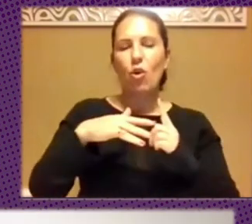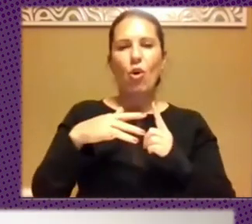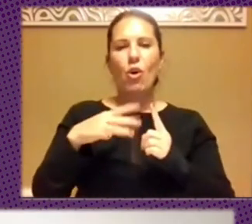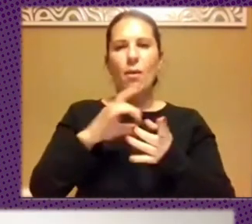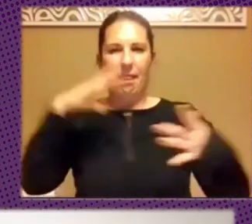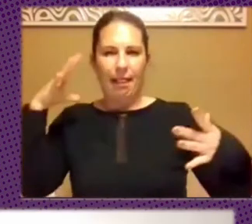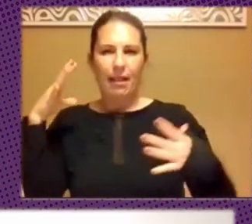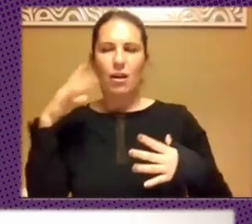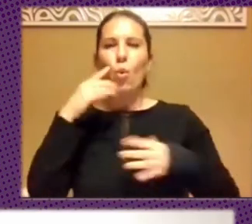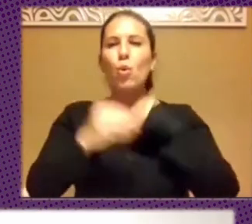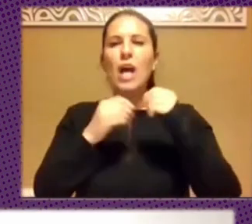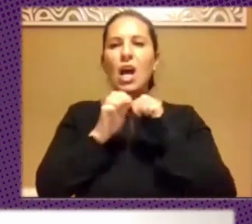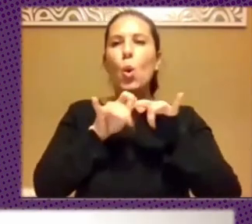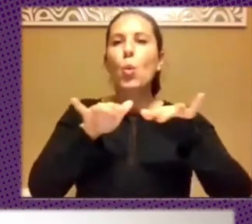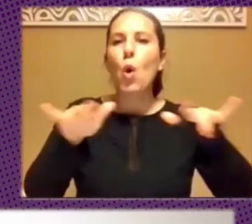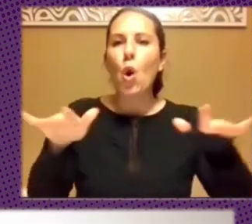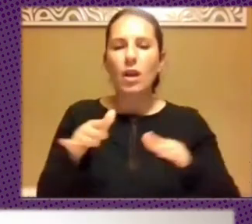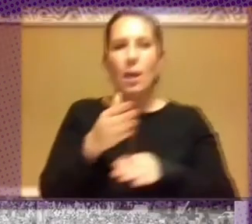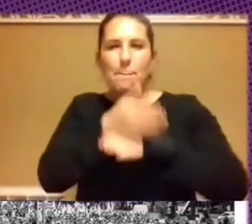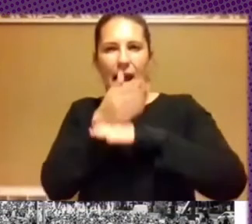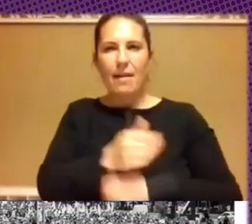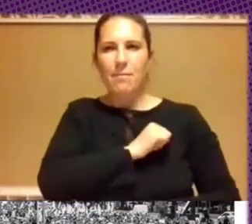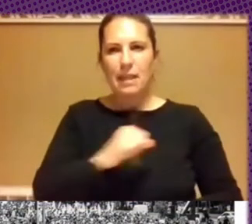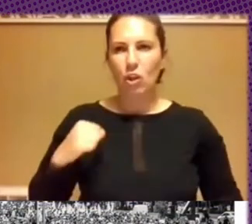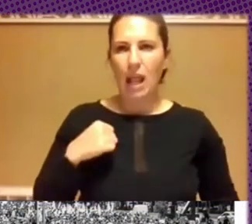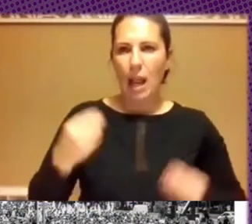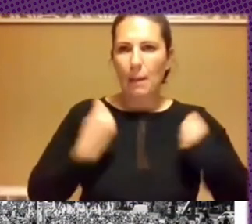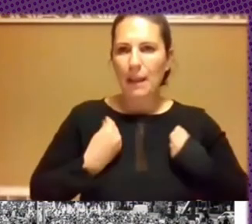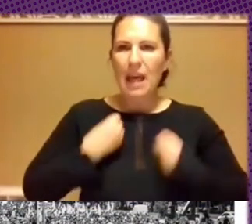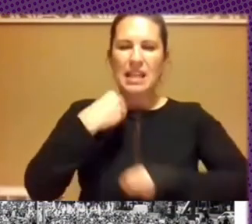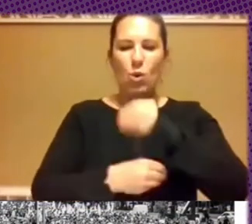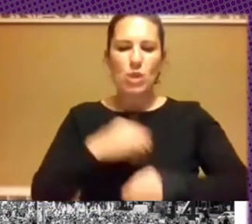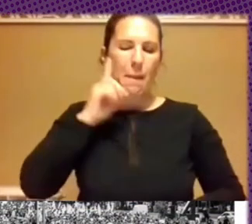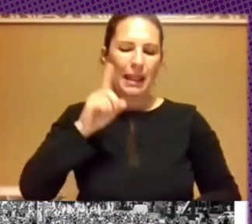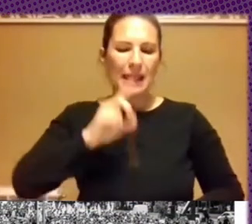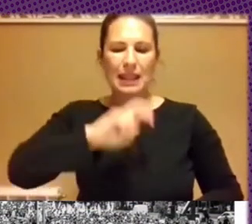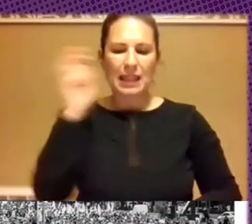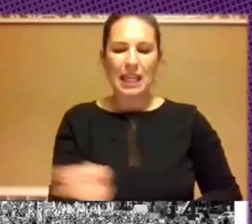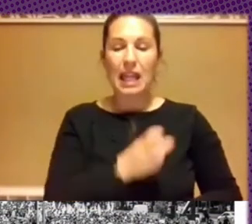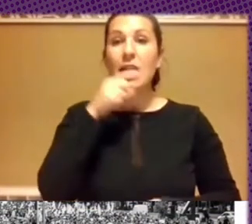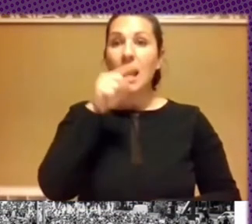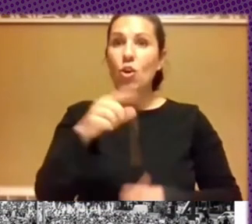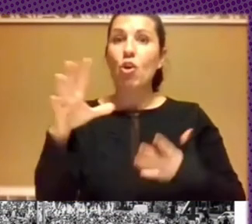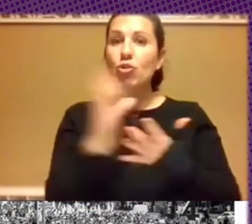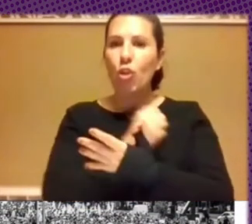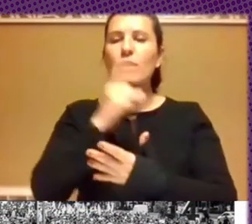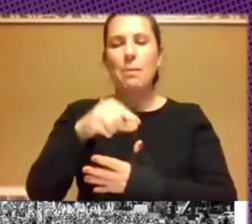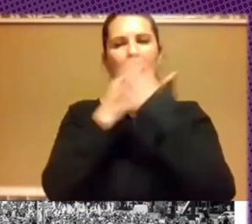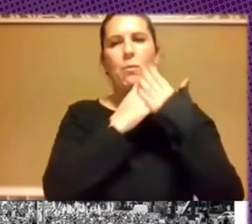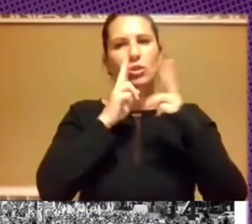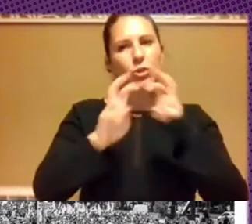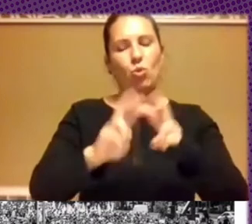ataca, por ejemplo, la vida personal, se usan las falacias, todas estas estrategias también las hemos estudiado y finalmente